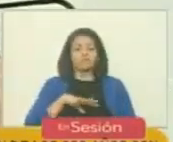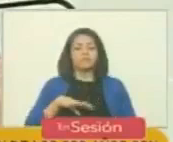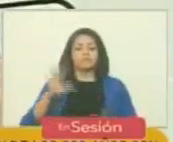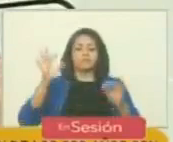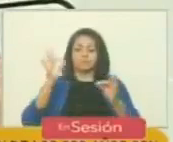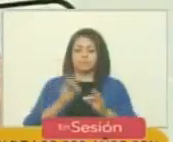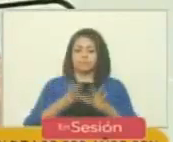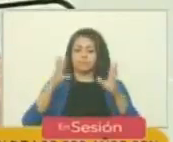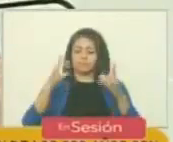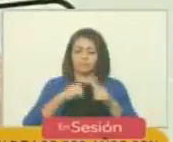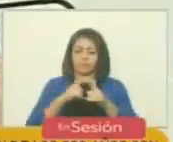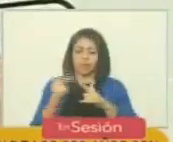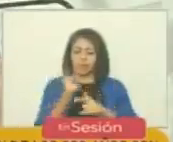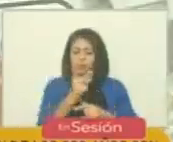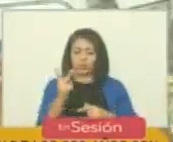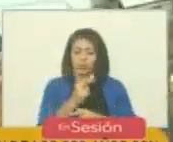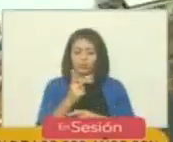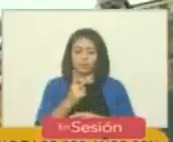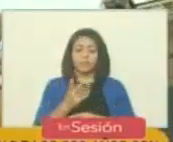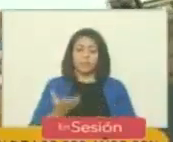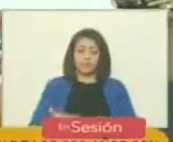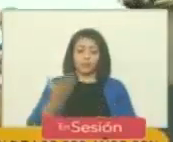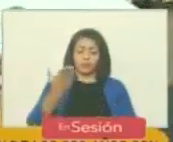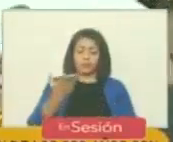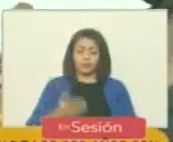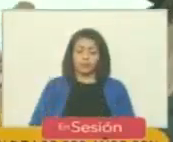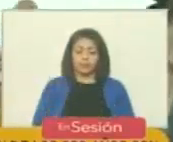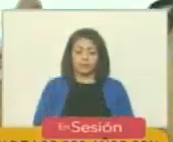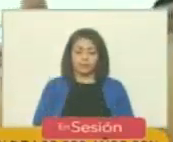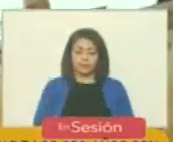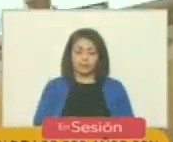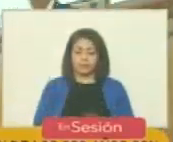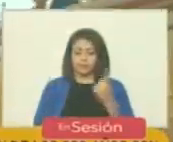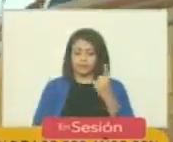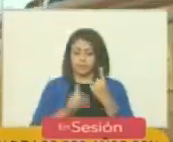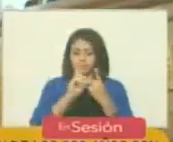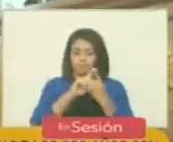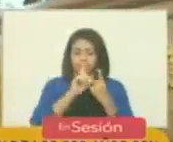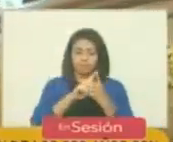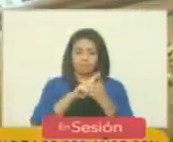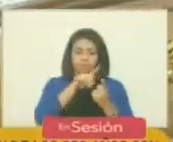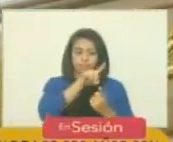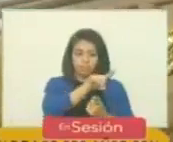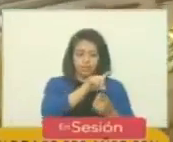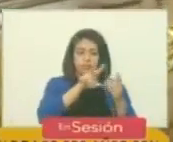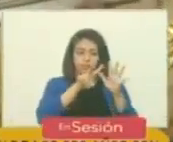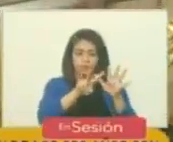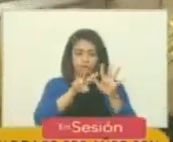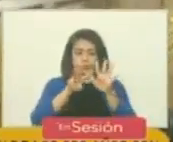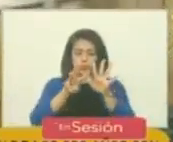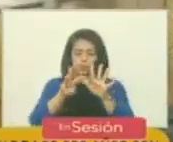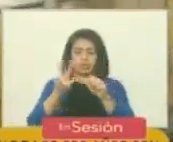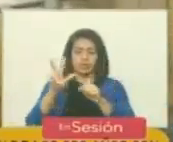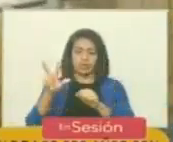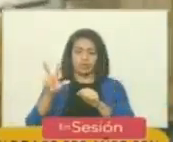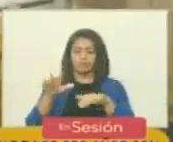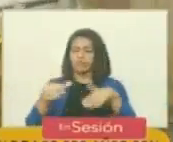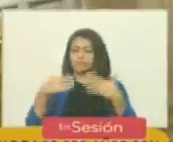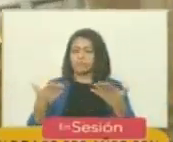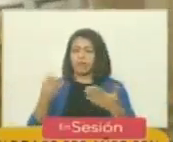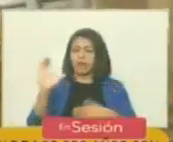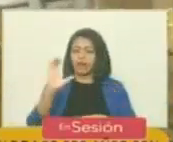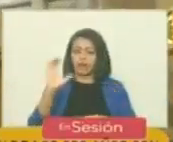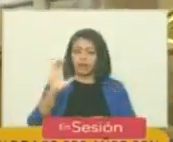coincidencia y significación. Uno de ellos ocurrido en 1783, en